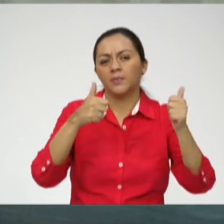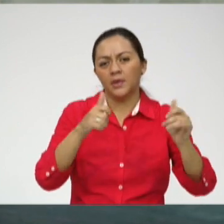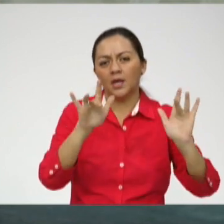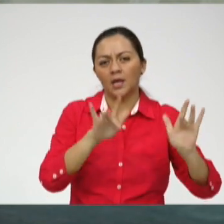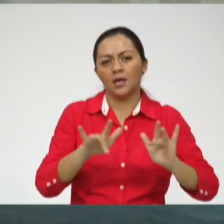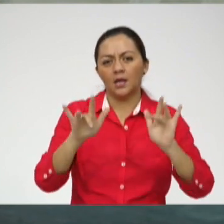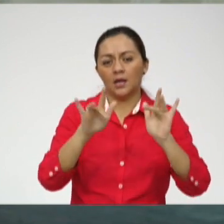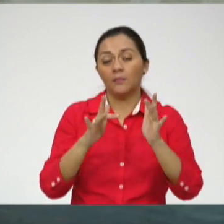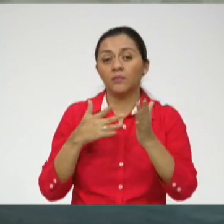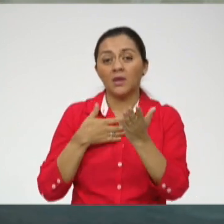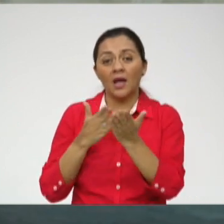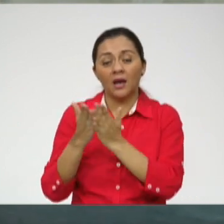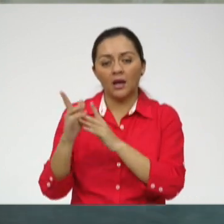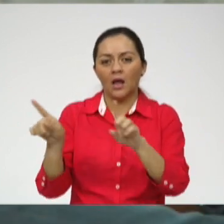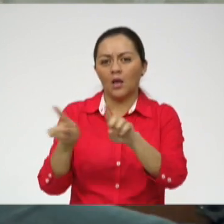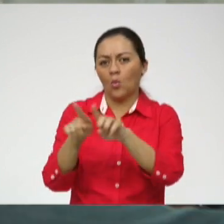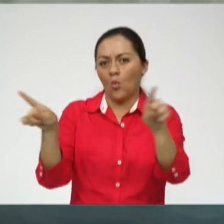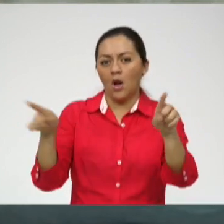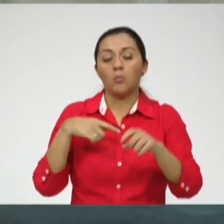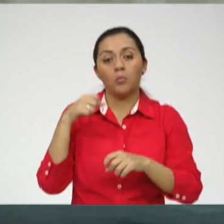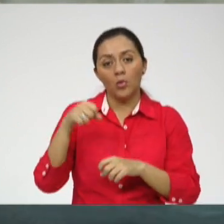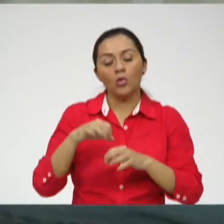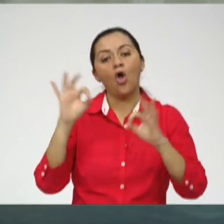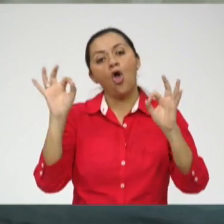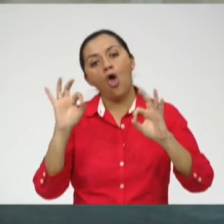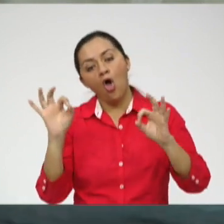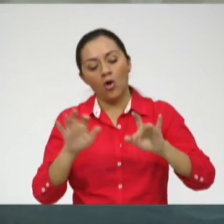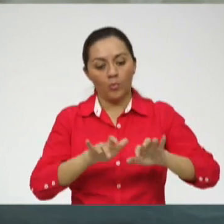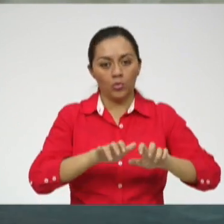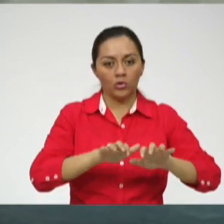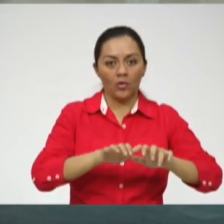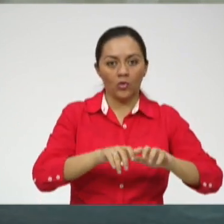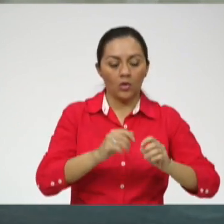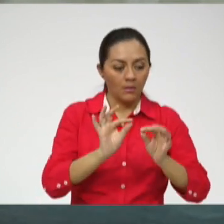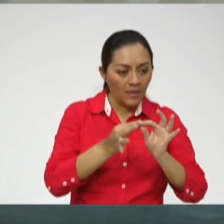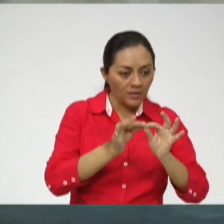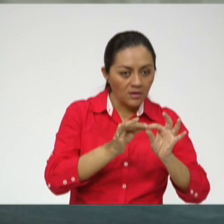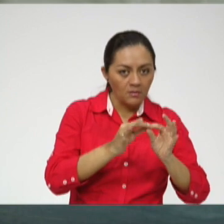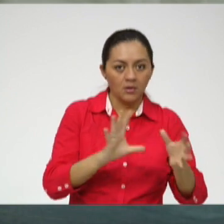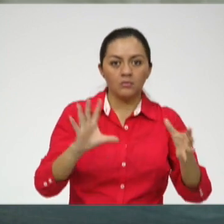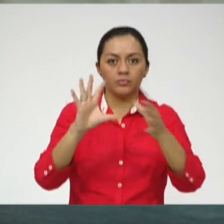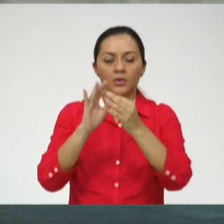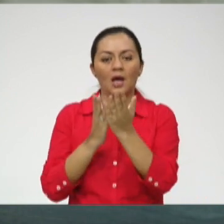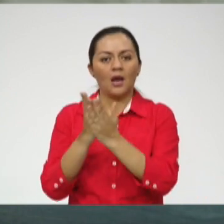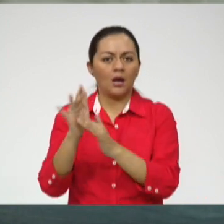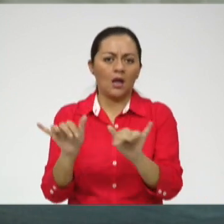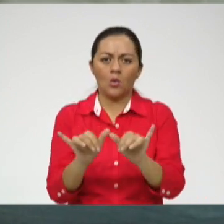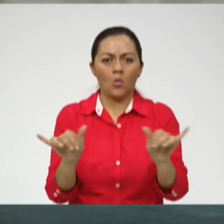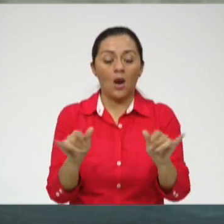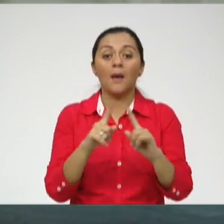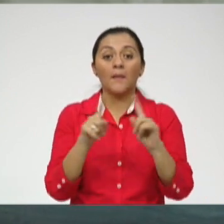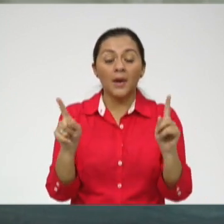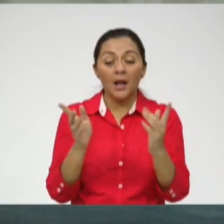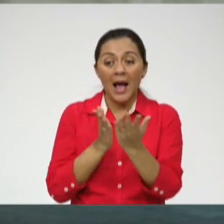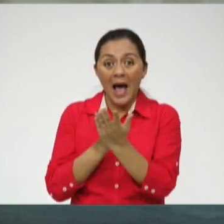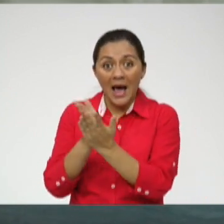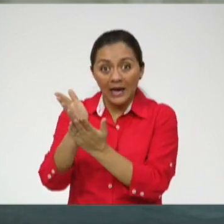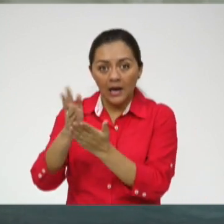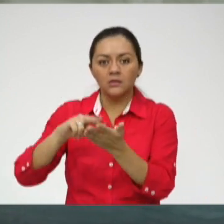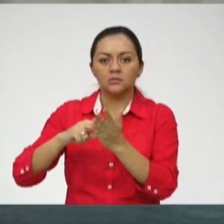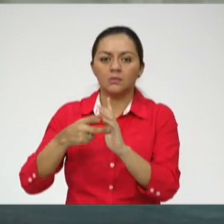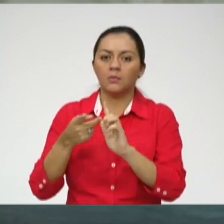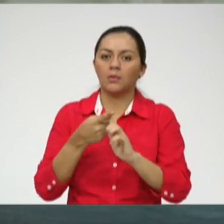la misma carrera que yo. O puede ser el manejo físico de las computadoras y va a ser la misma carrera que yo. Entonces, la carrera es como que